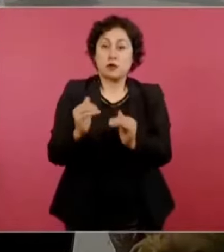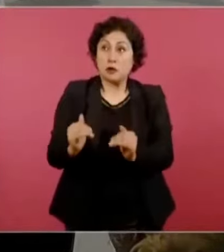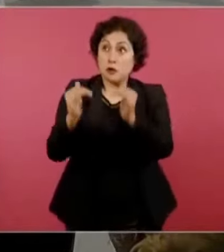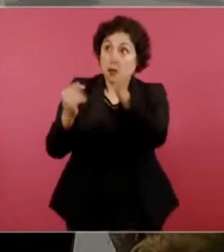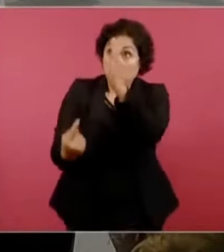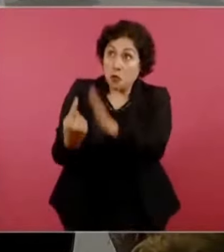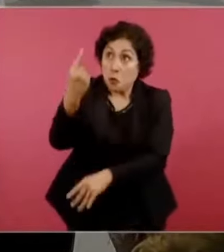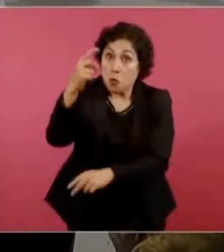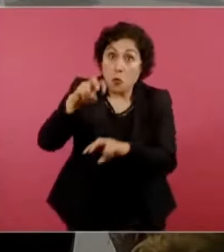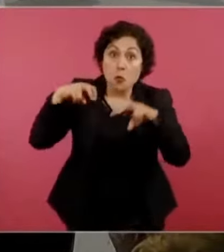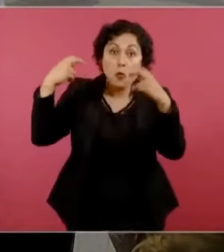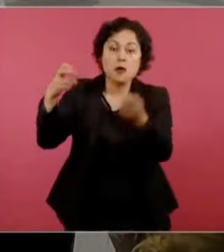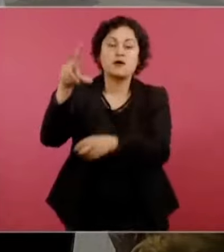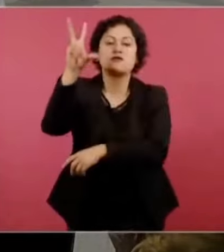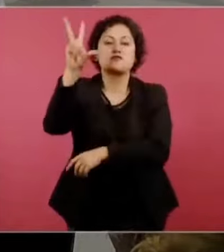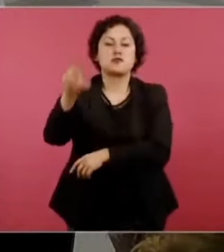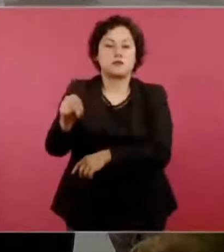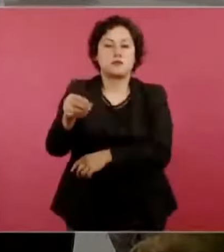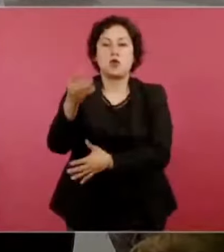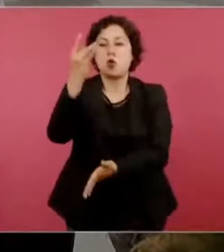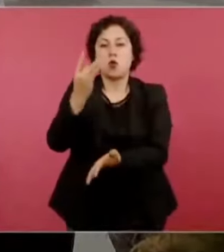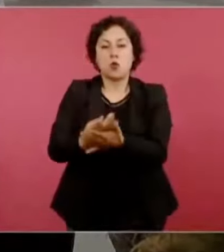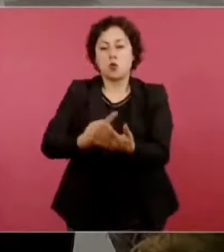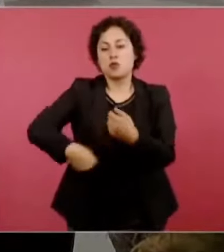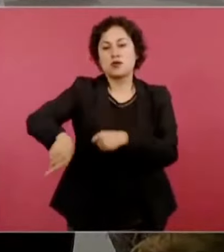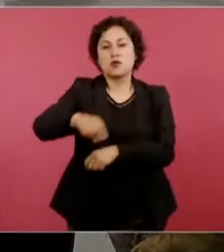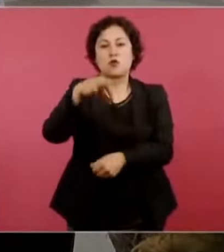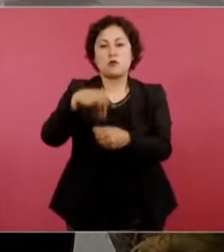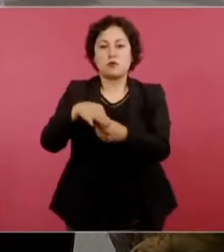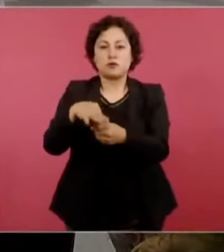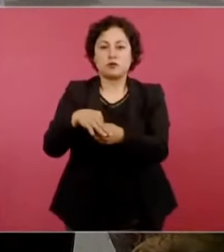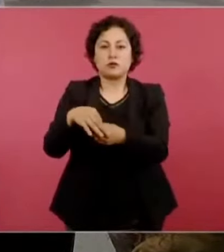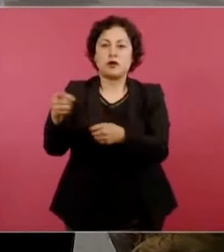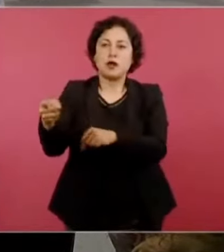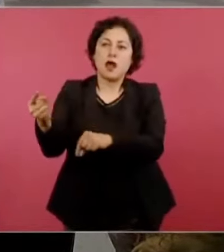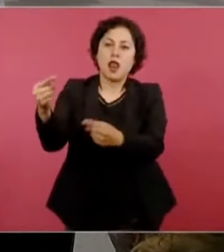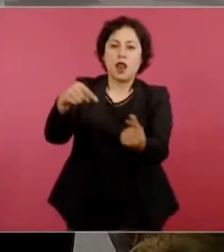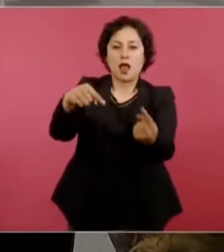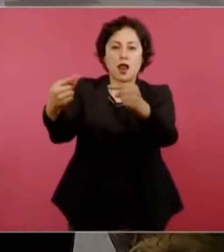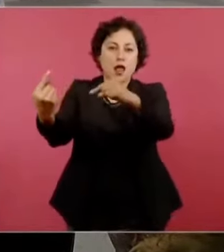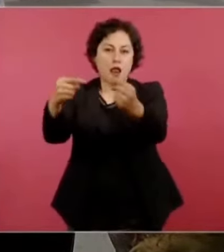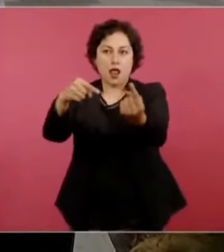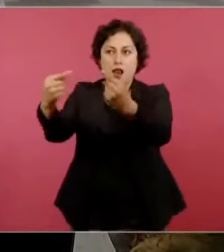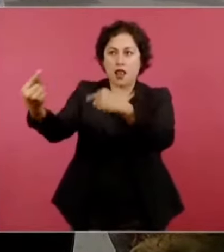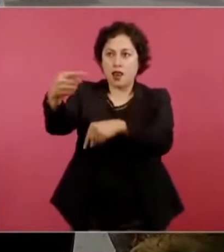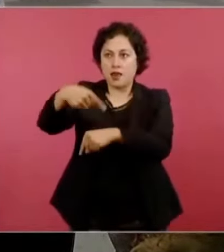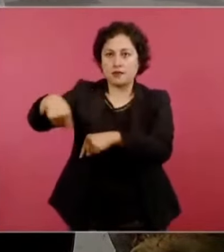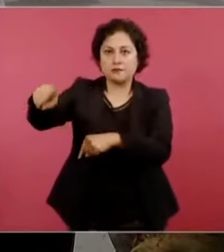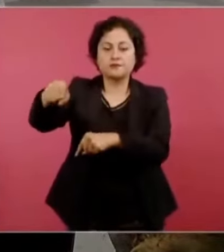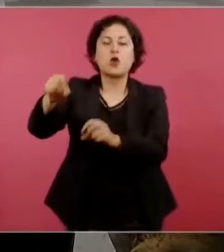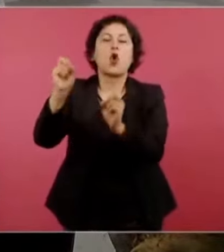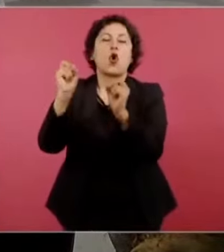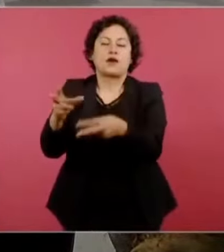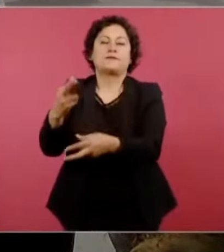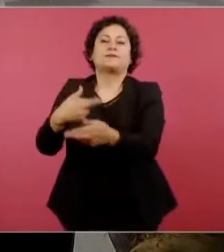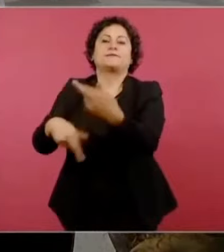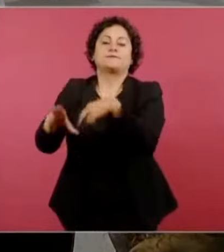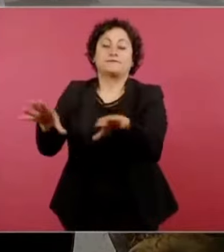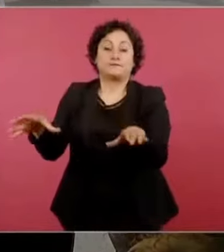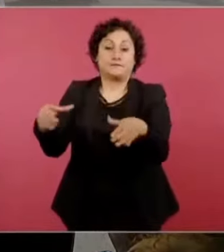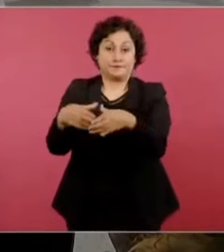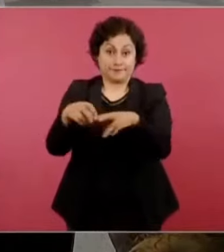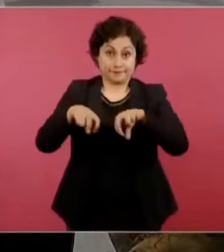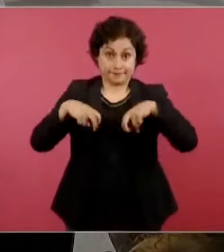Solo su voto. Entonces, regresa. Después de eso, después de esa